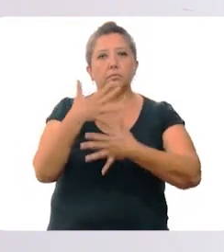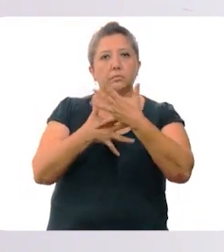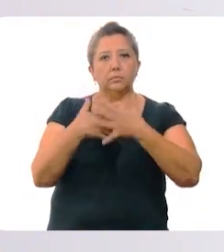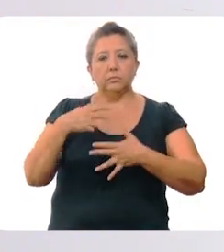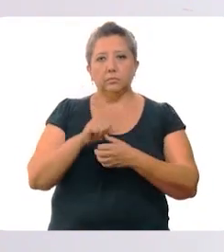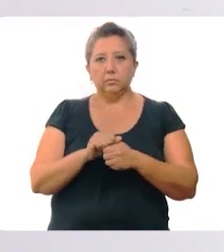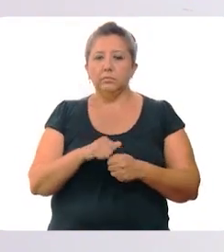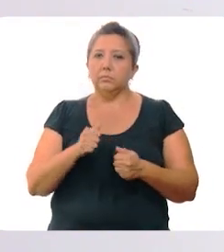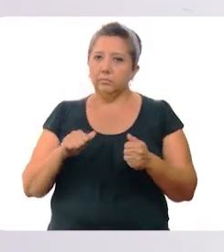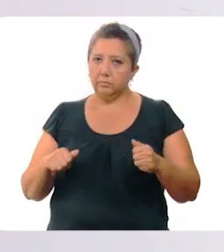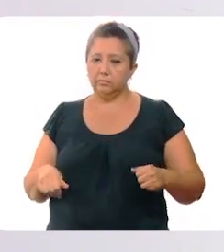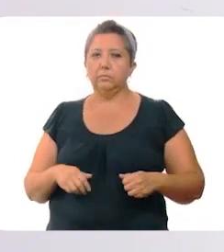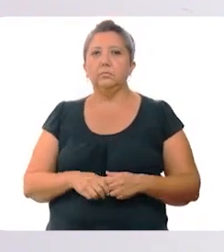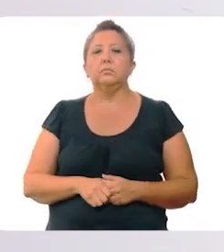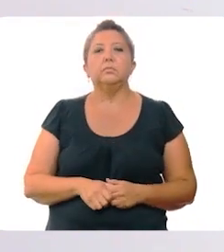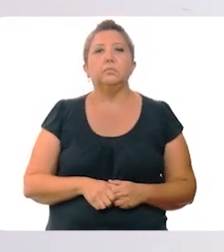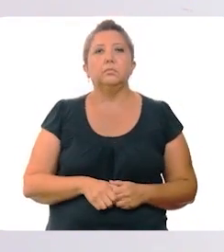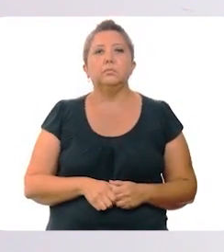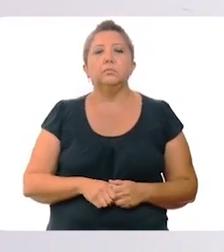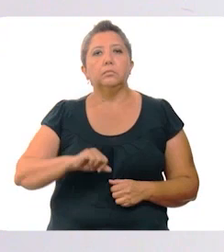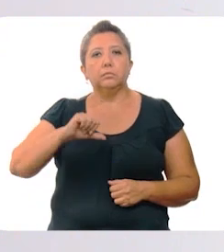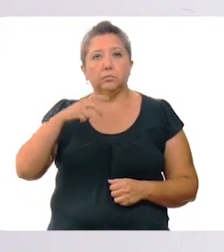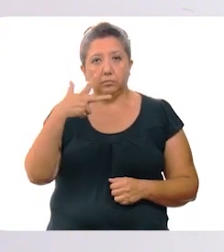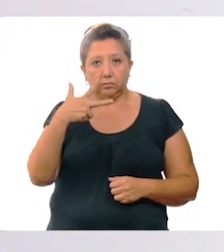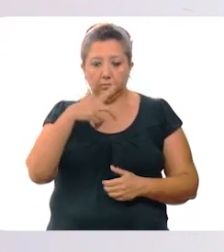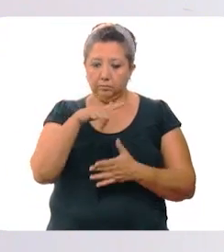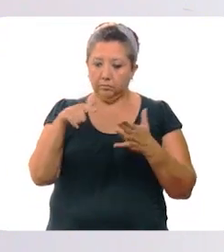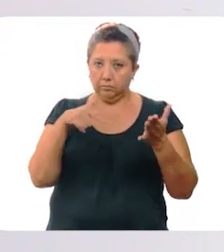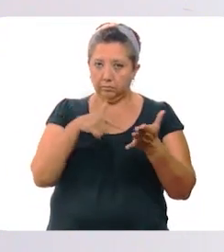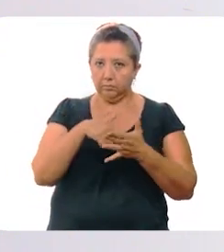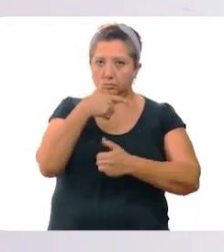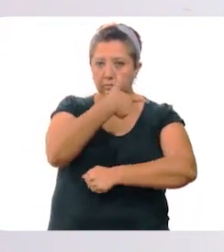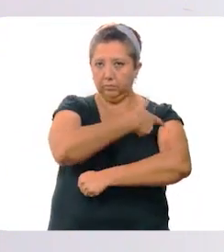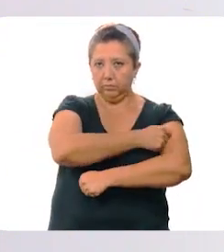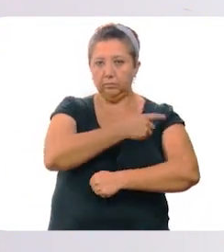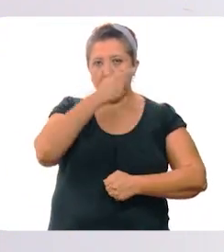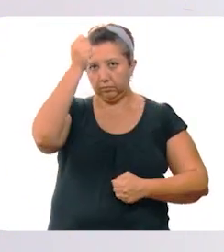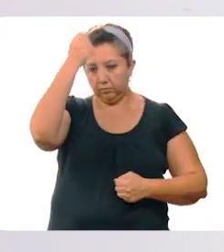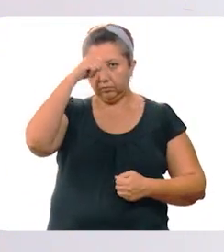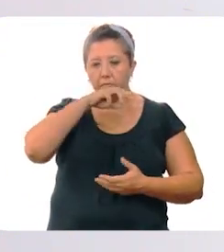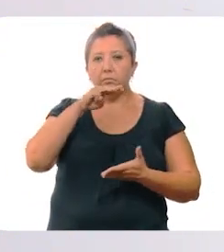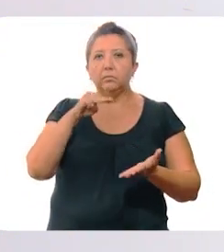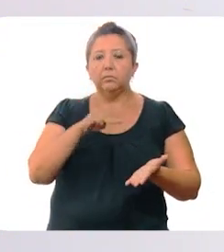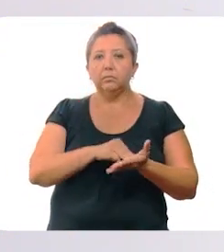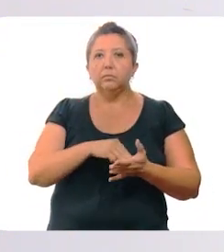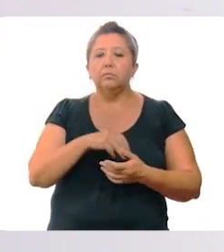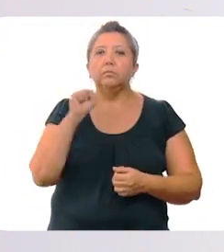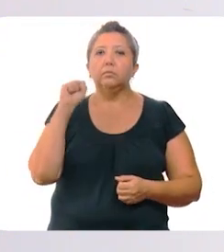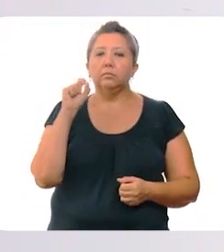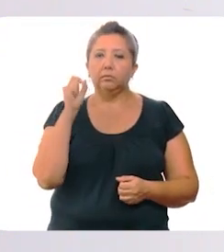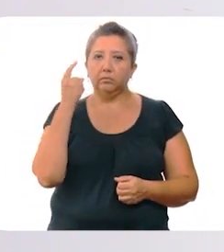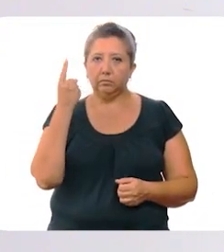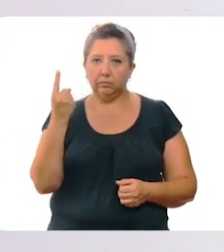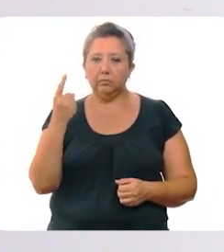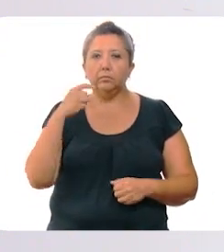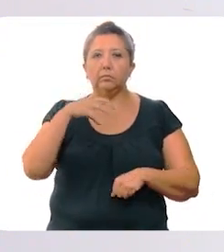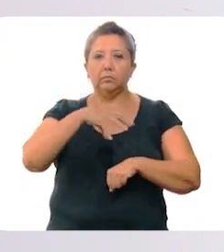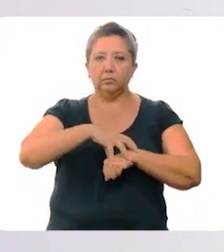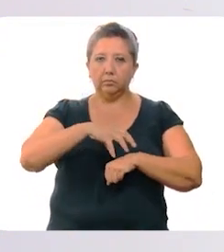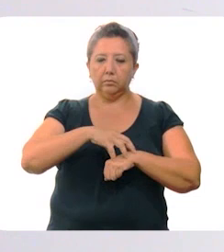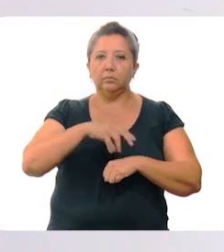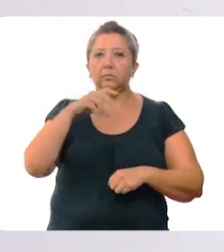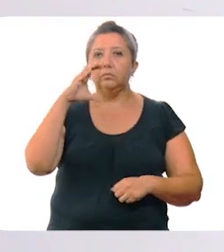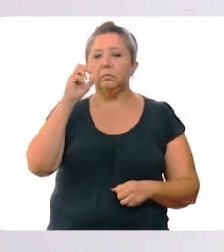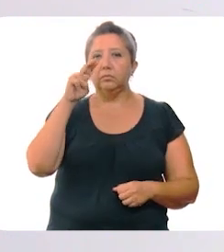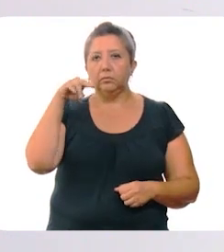15 los rezagados. Hay 8 módulos de vacunación. El tecnológico de Mérida, siglo XXI, Cuculcán,